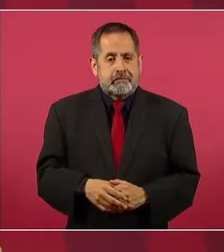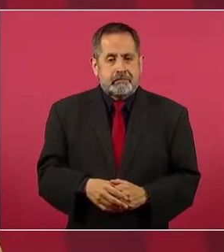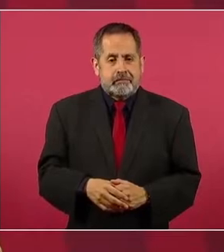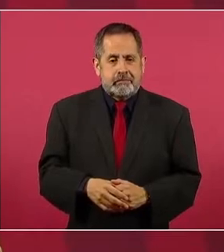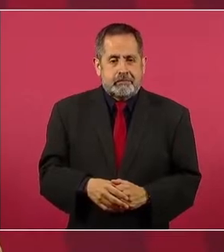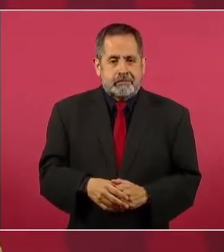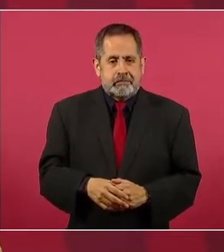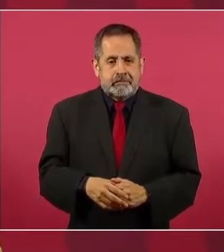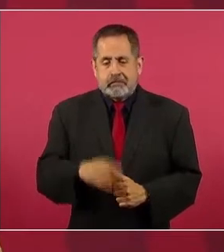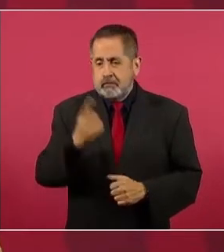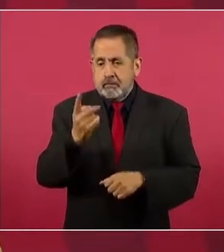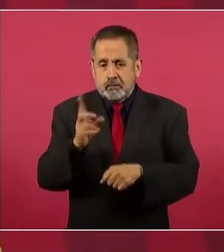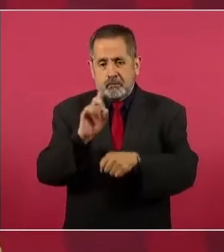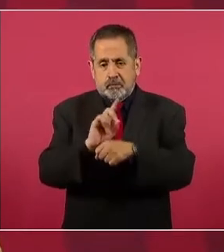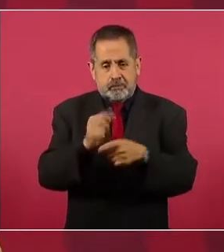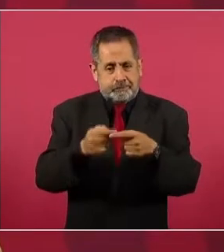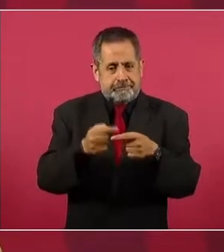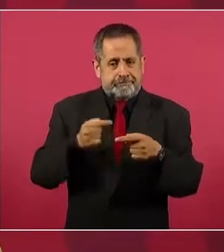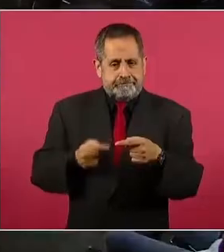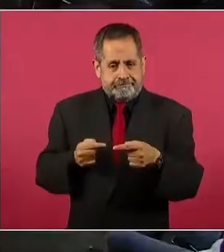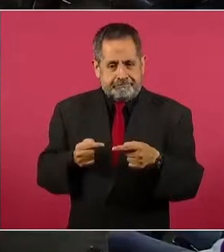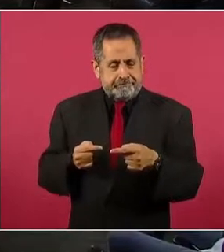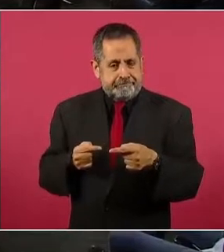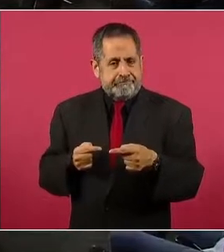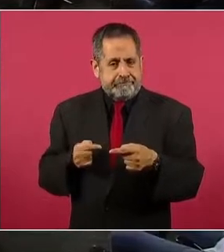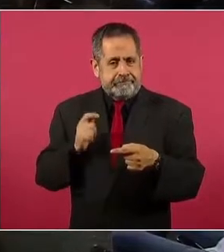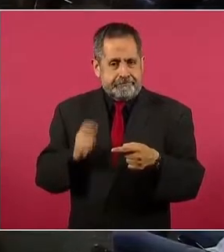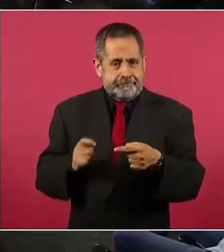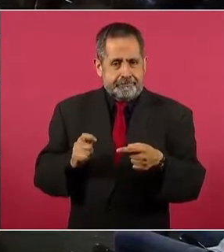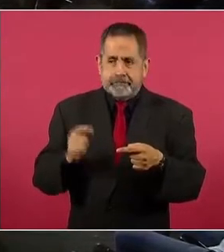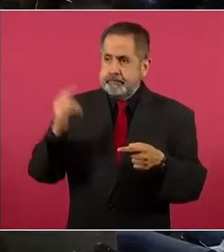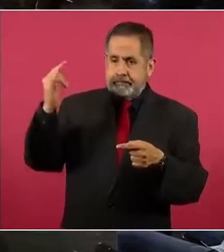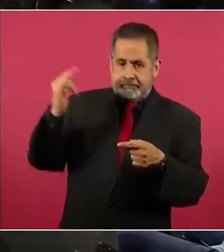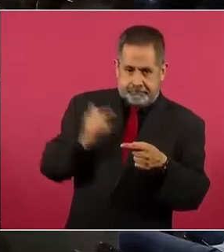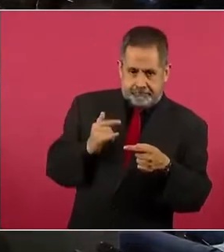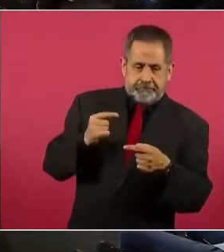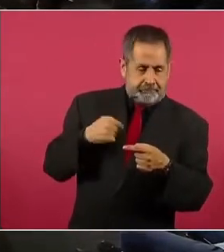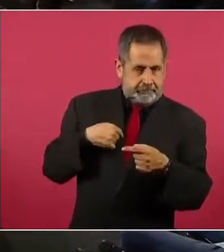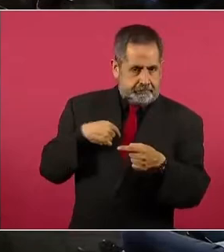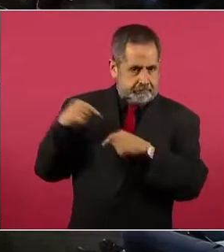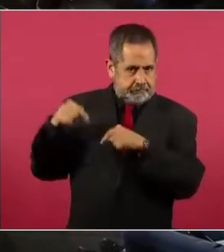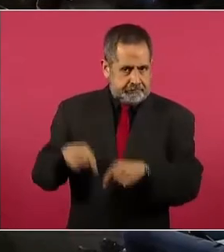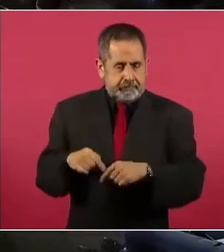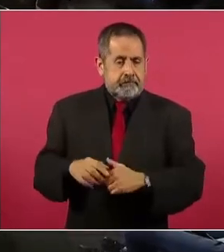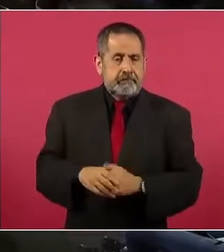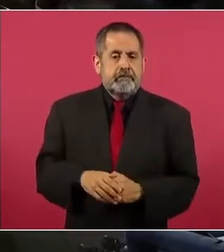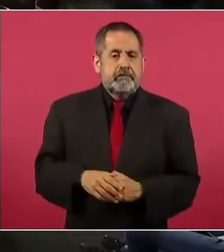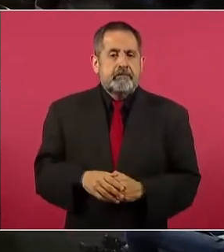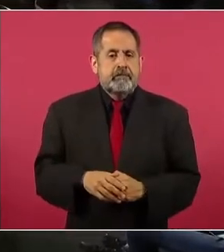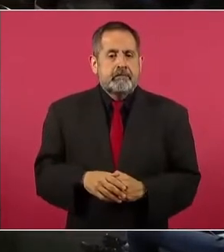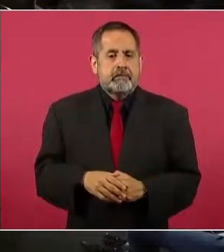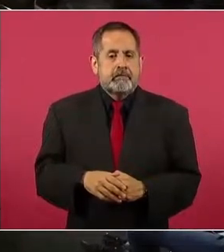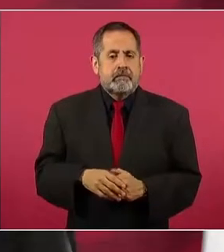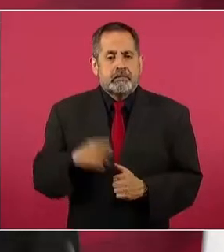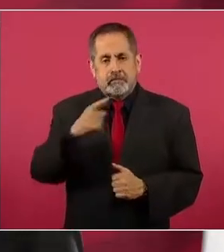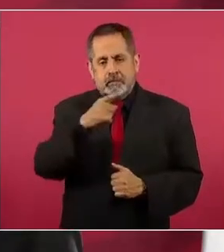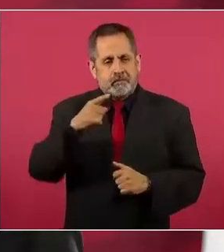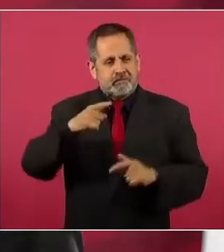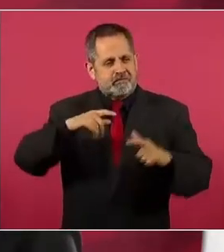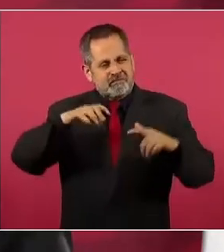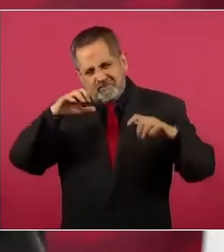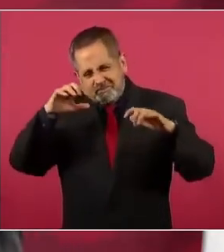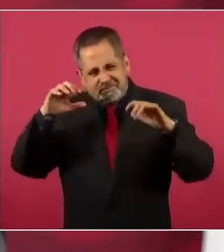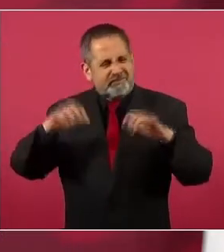Un día antes de que nos vinieramos hubo una tormenta en